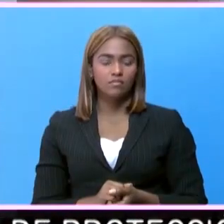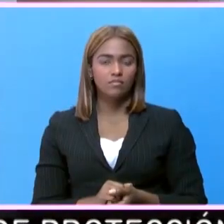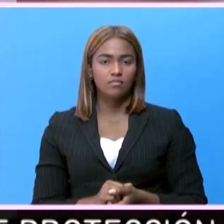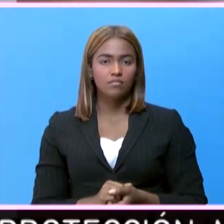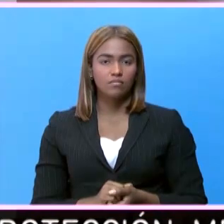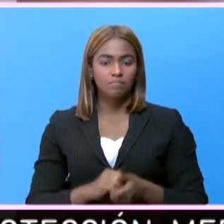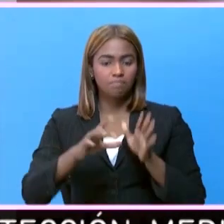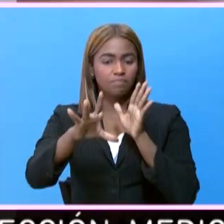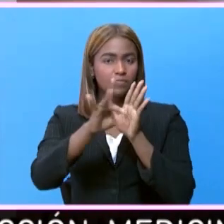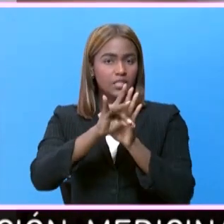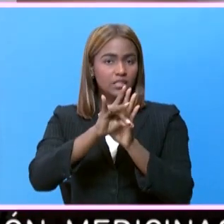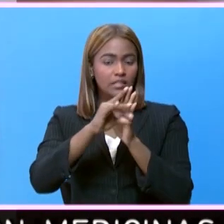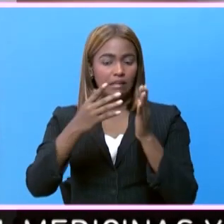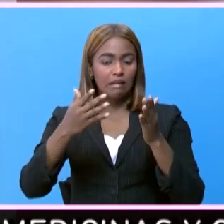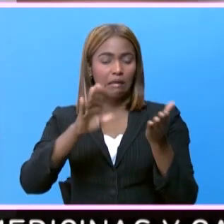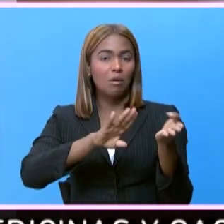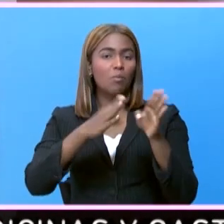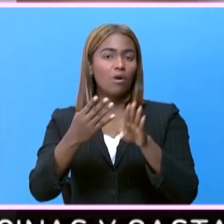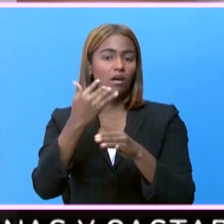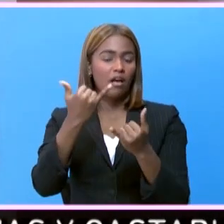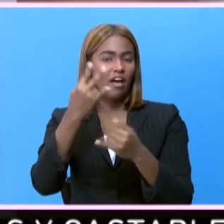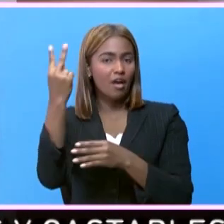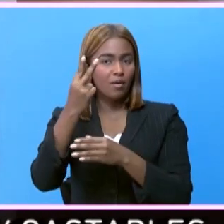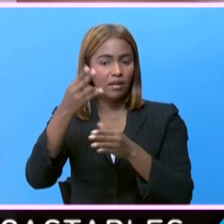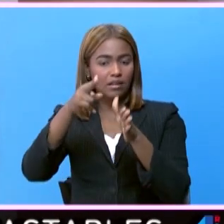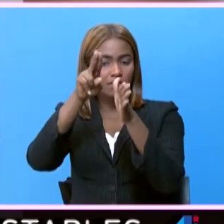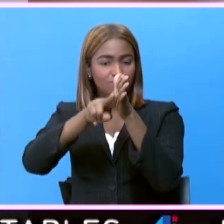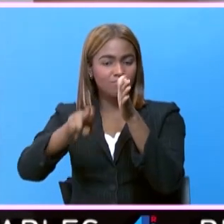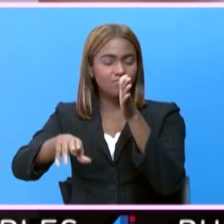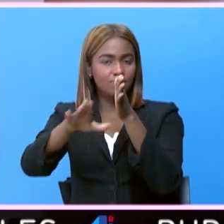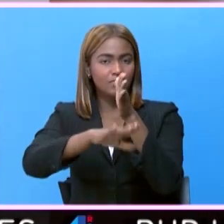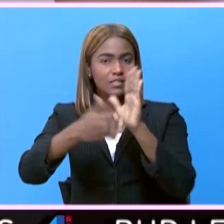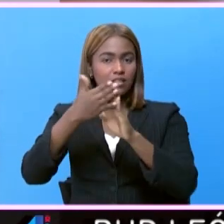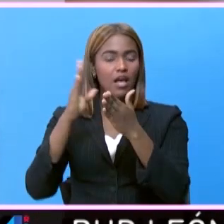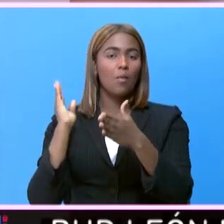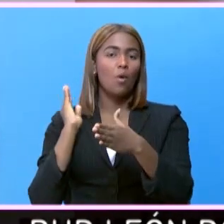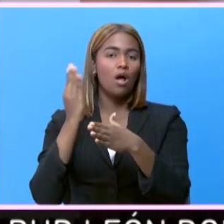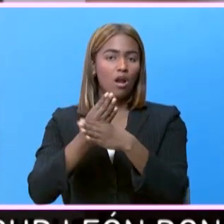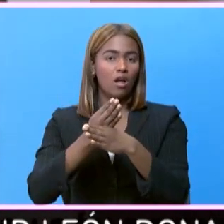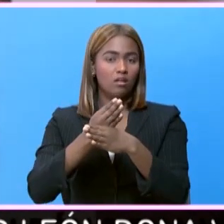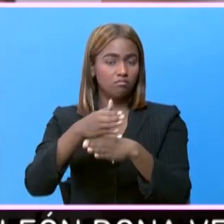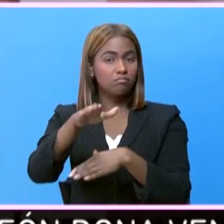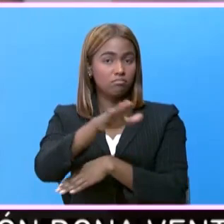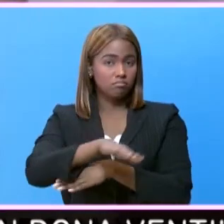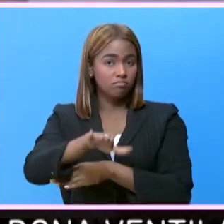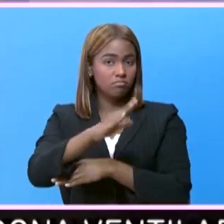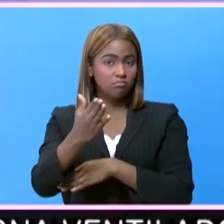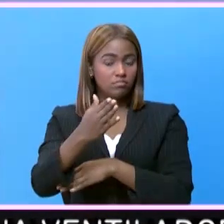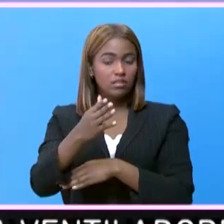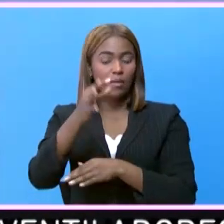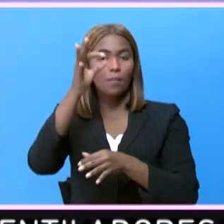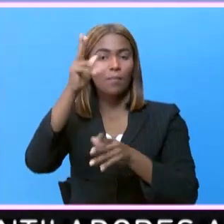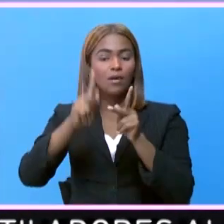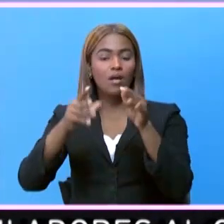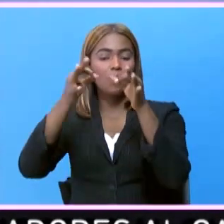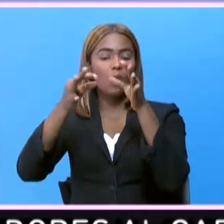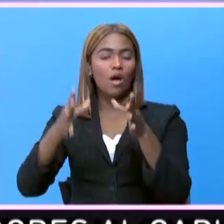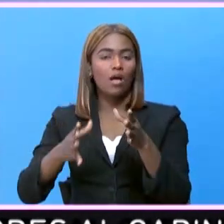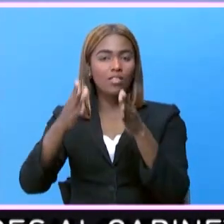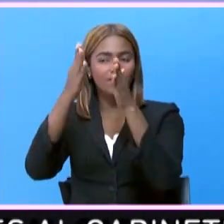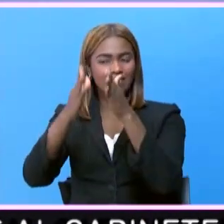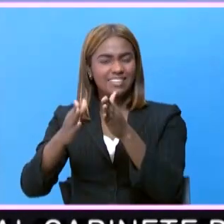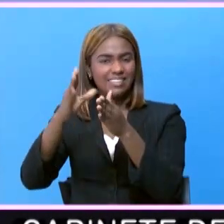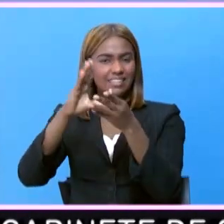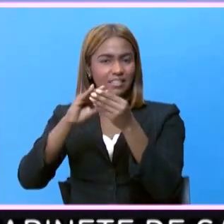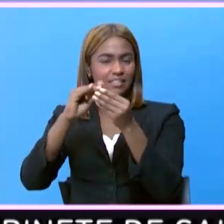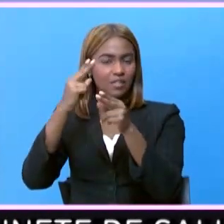Fue encontrado sin vida este viernes en el cementerio municipal de Bonao, provincia Monseñor Noel, el abogado Andrés Estrella,